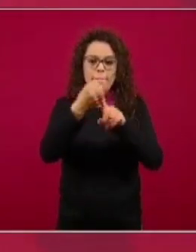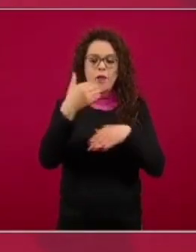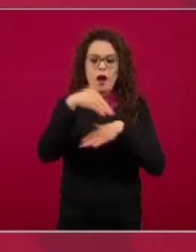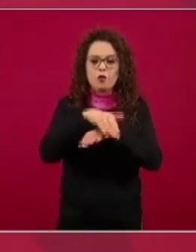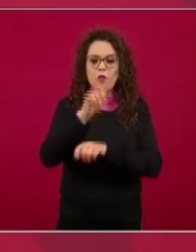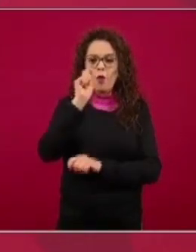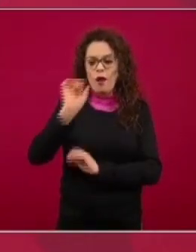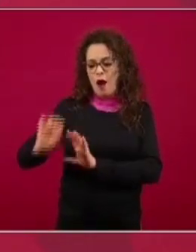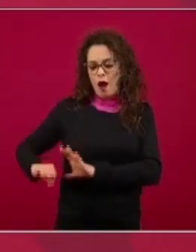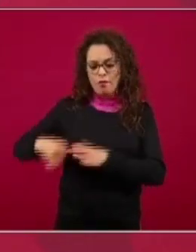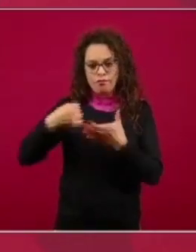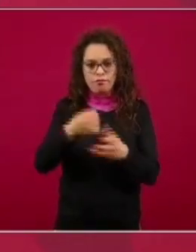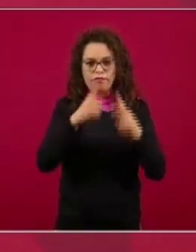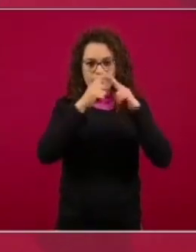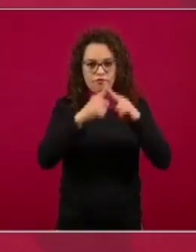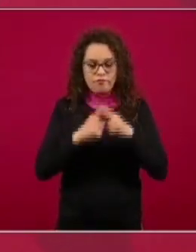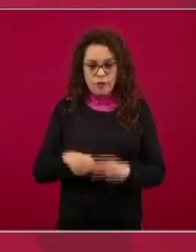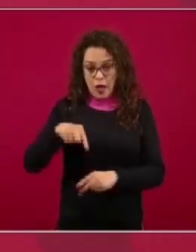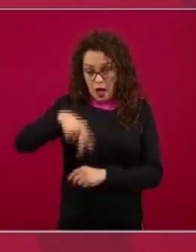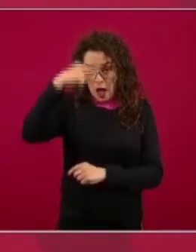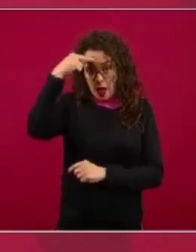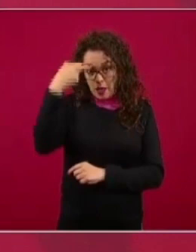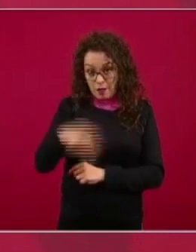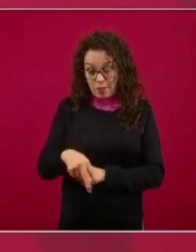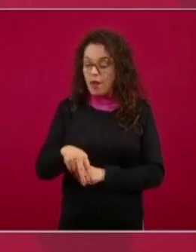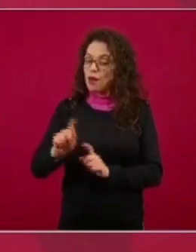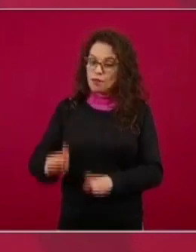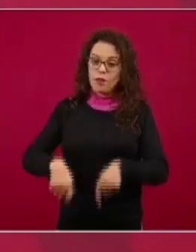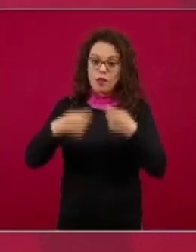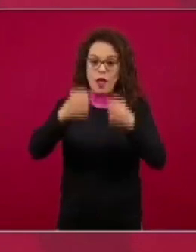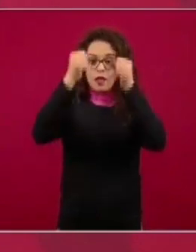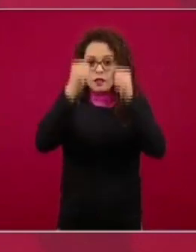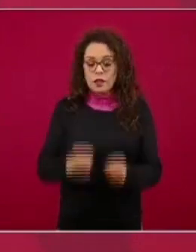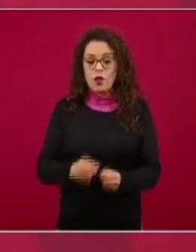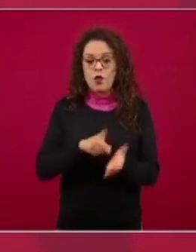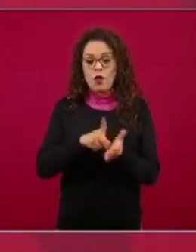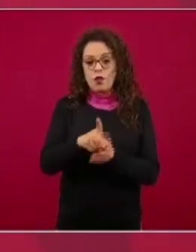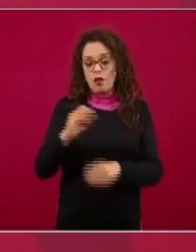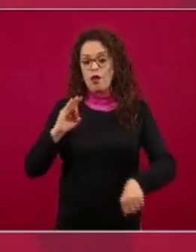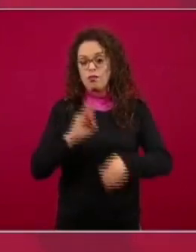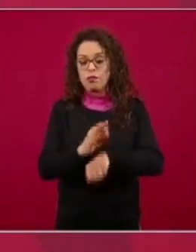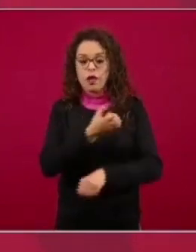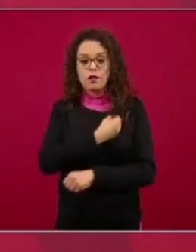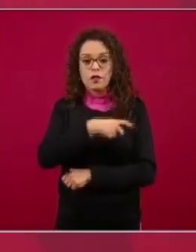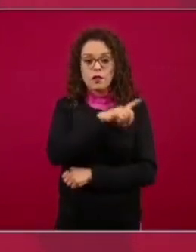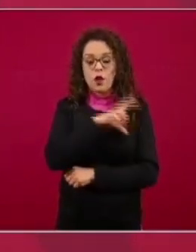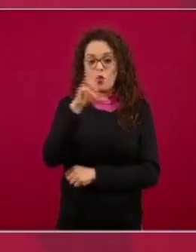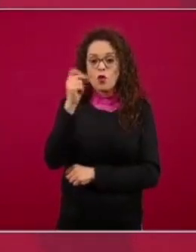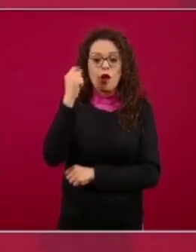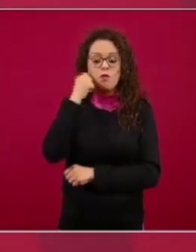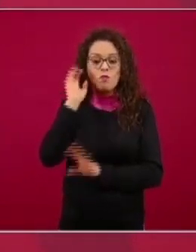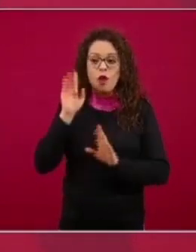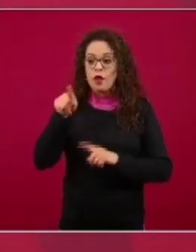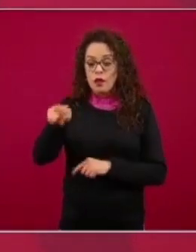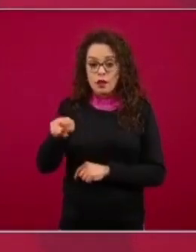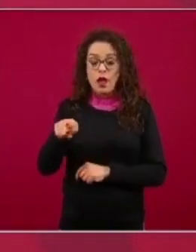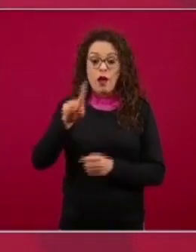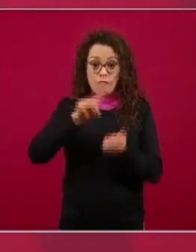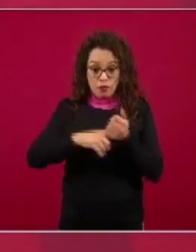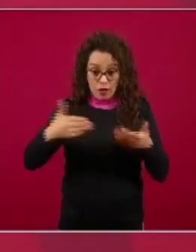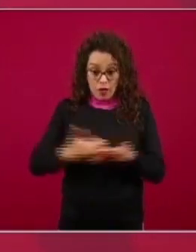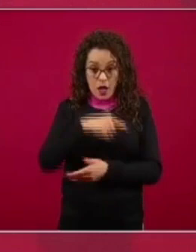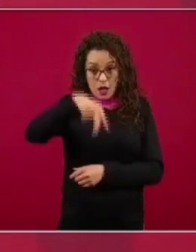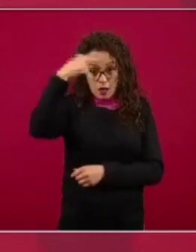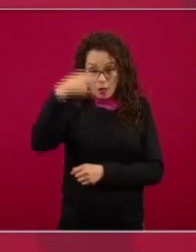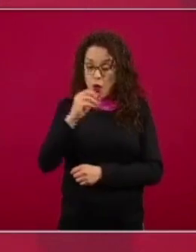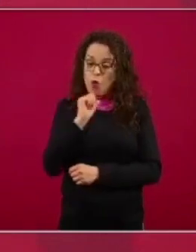gasto y México es un país en donde se garantiza el derecho de la protección de la salud independientemente de la nacionalidad muchas gracias